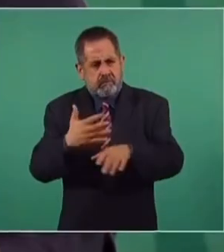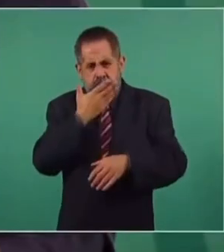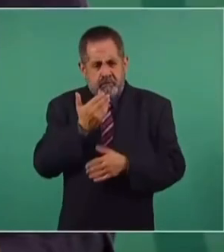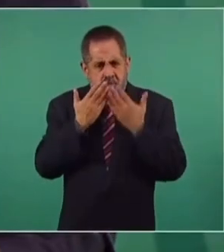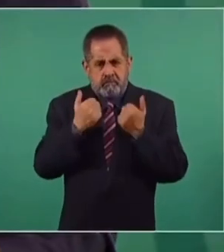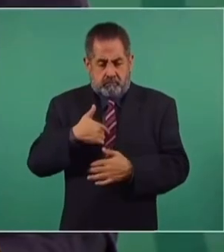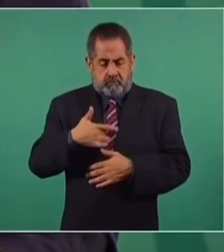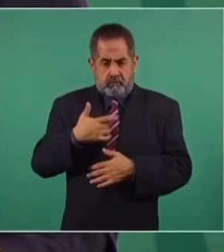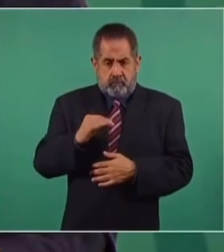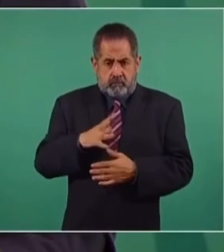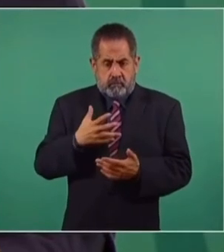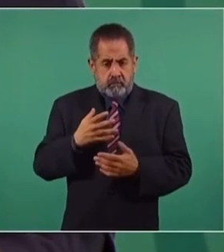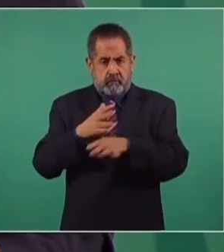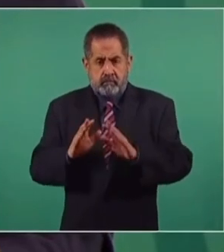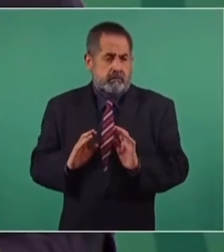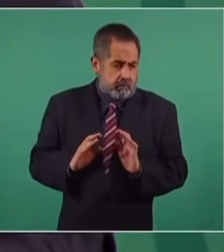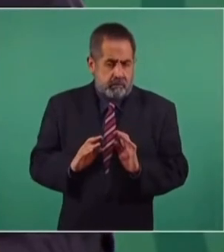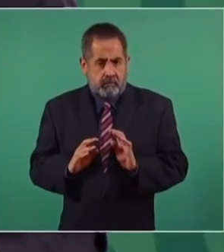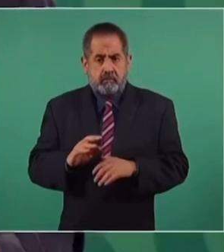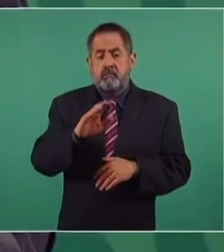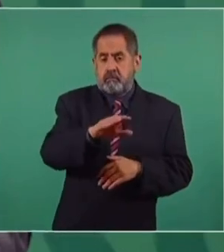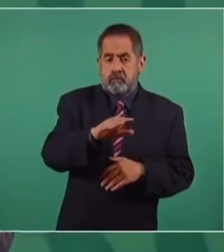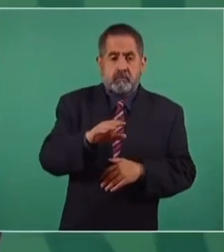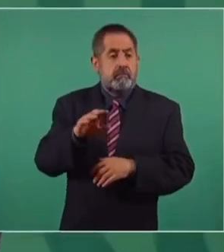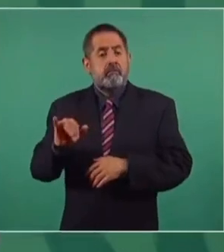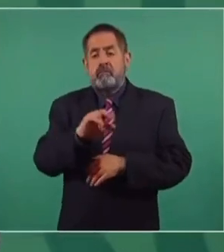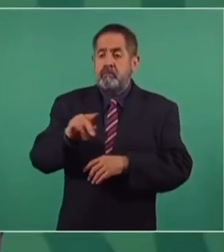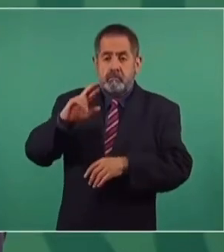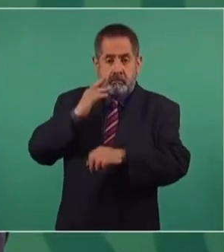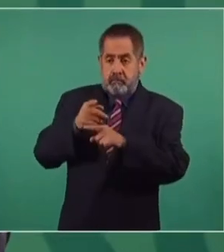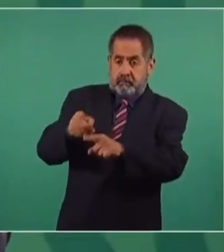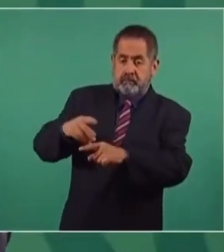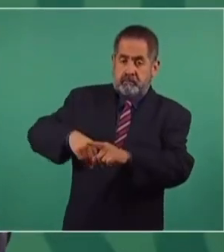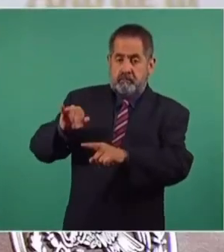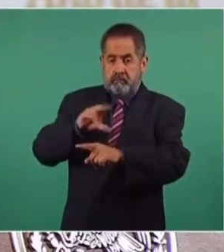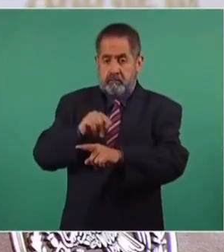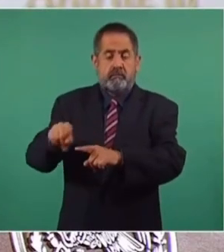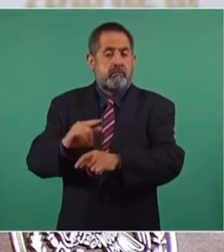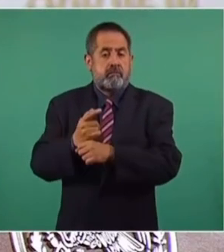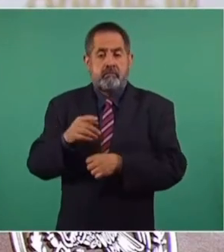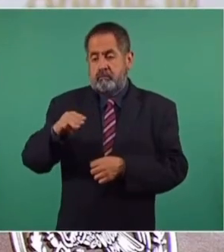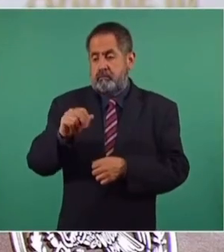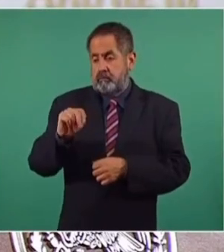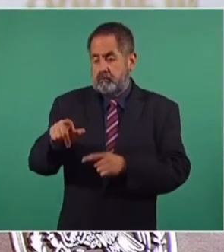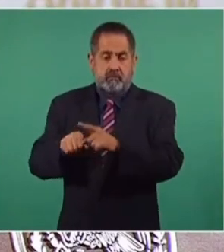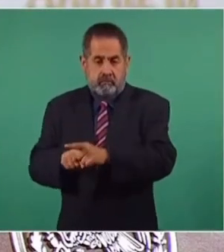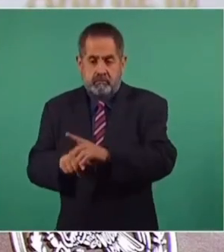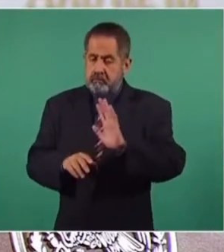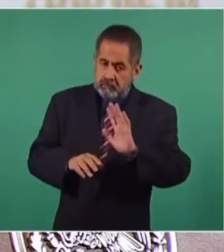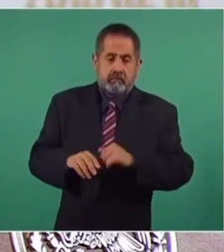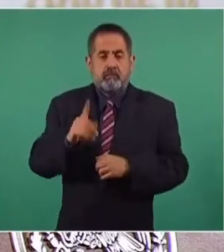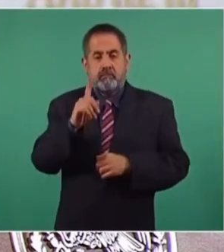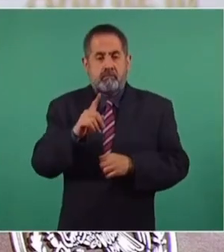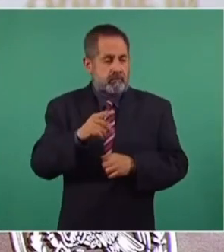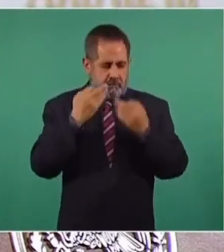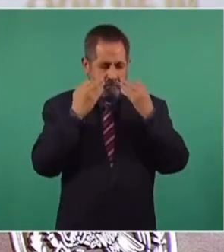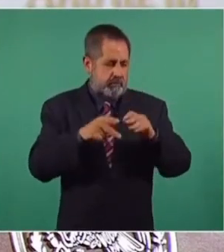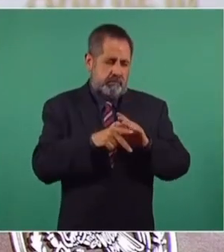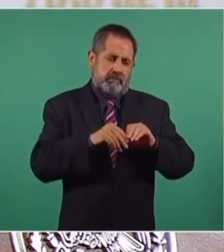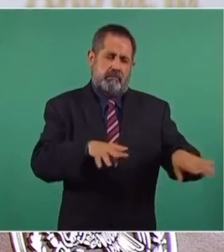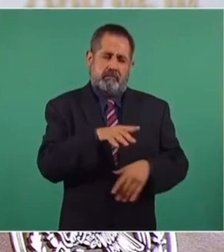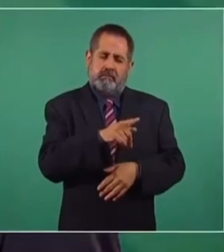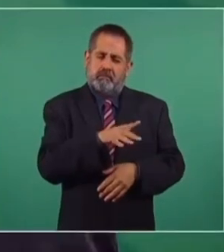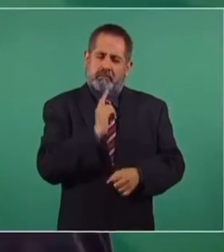Y independientemente de la responsabilidad o no que pueda tener el licenciado Bartlett, lo que es evidente, público y notorio,